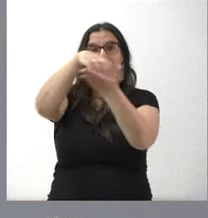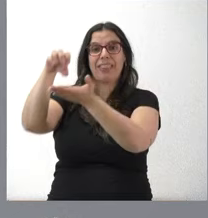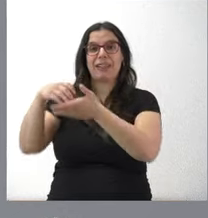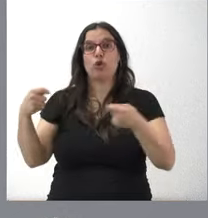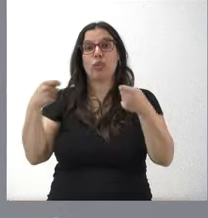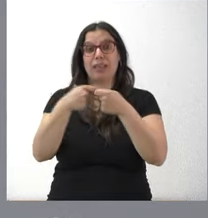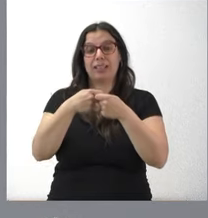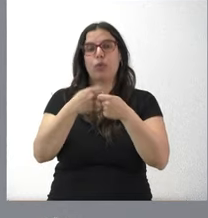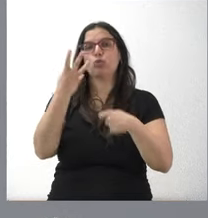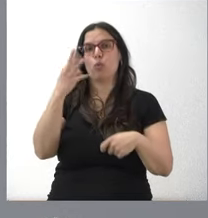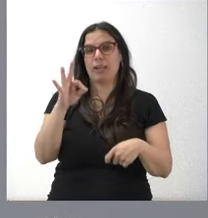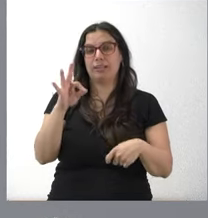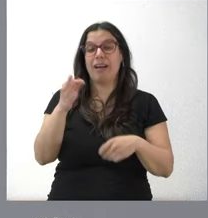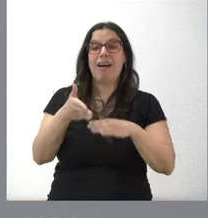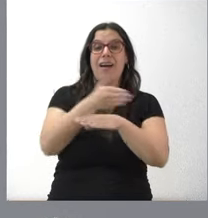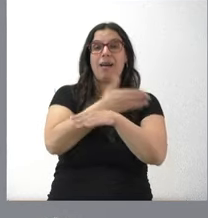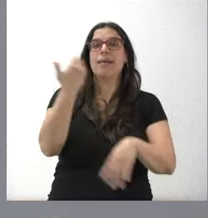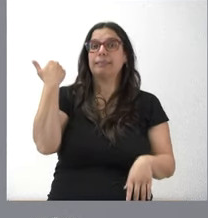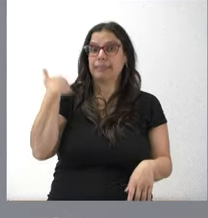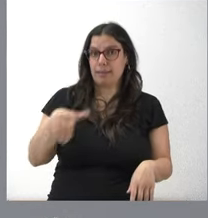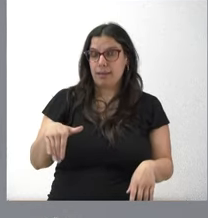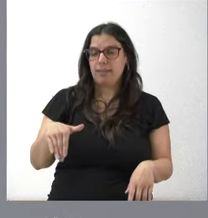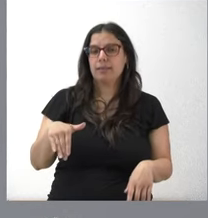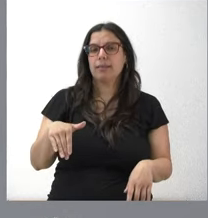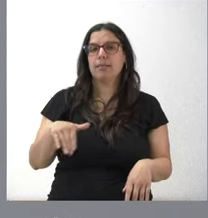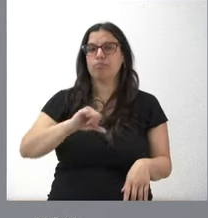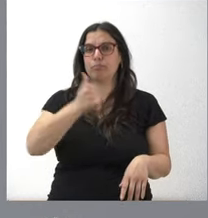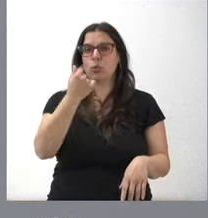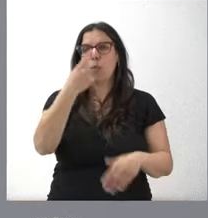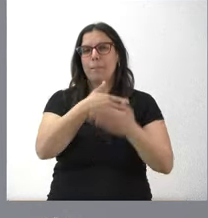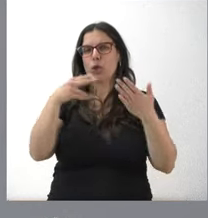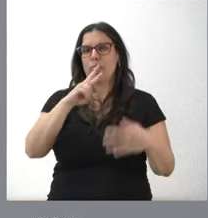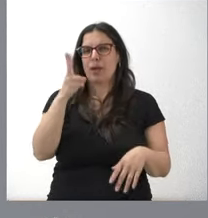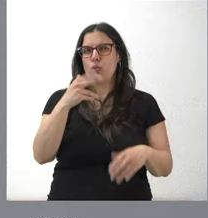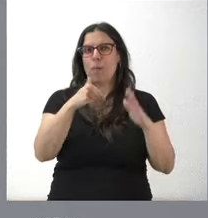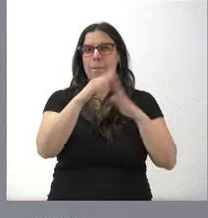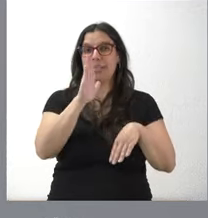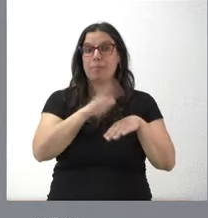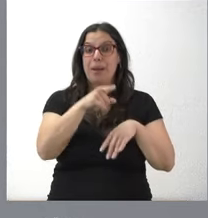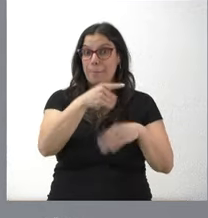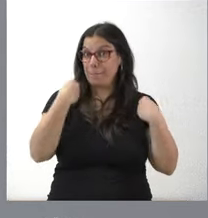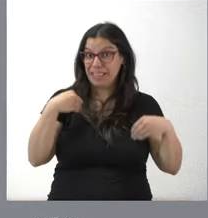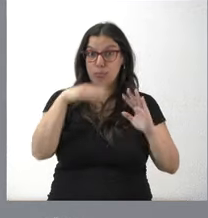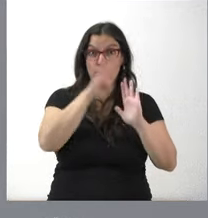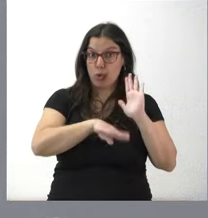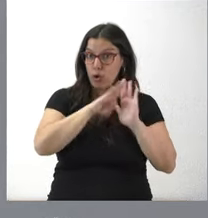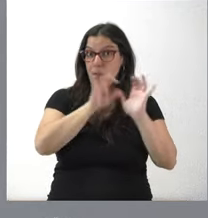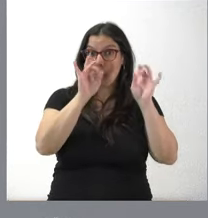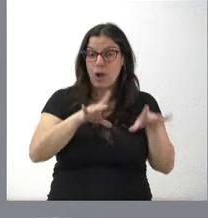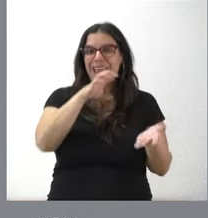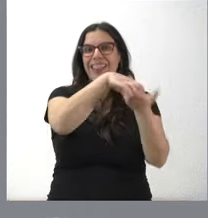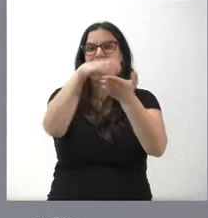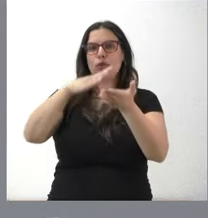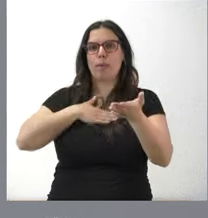comunidad y ya se habían destinado algo más de un millón de euros para implementar estas mismas actuaciones en los centros